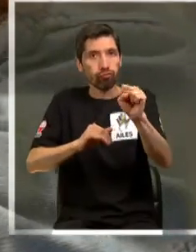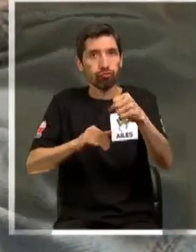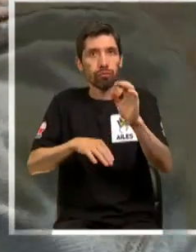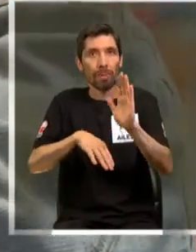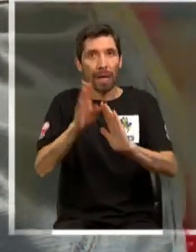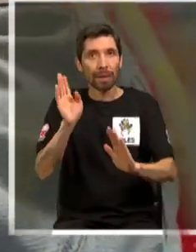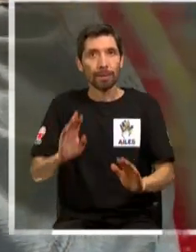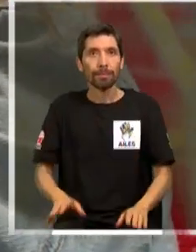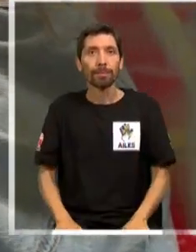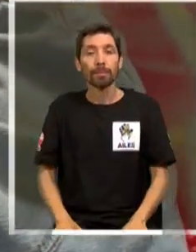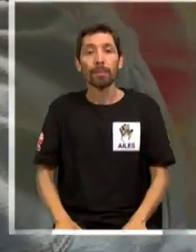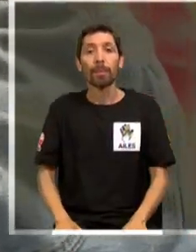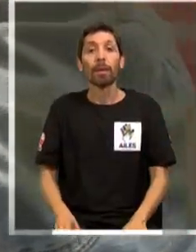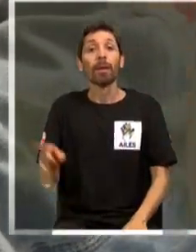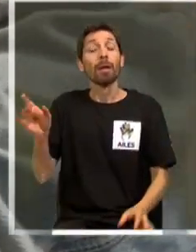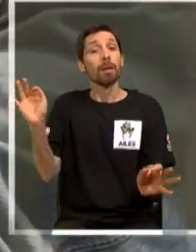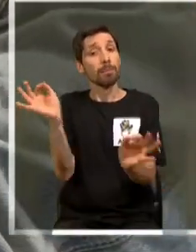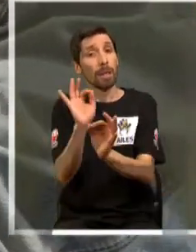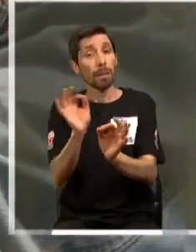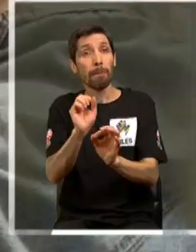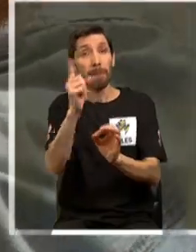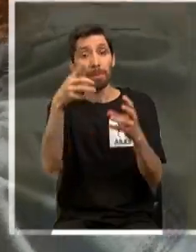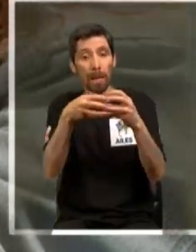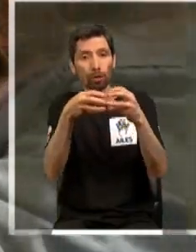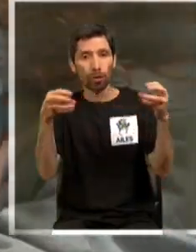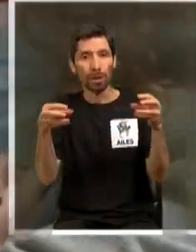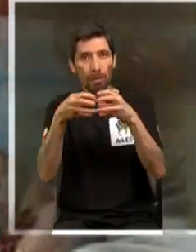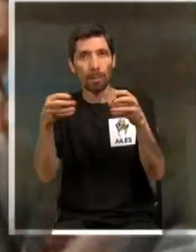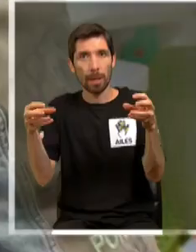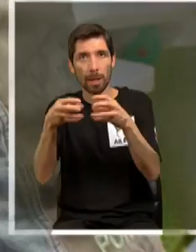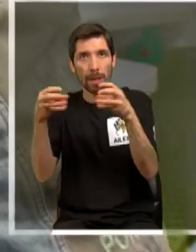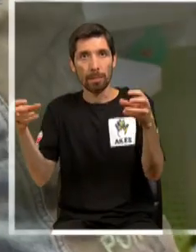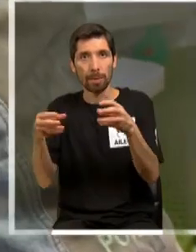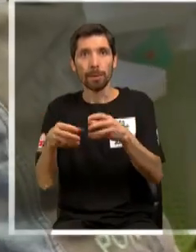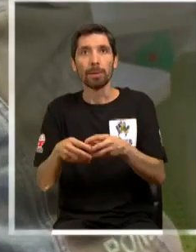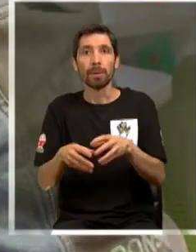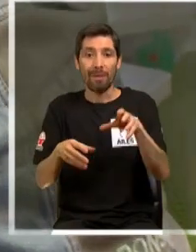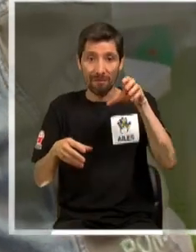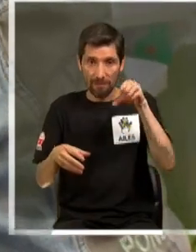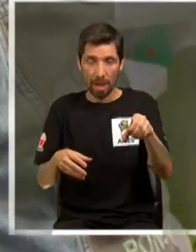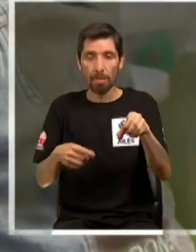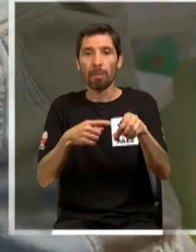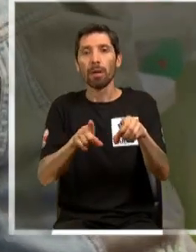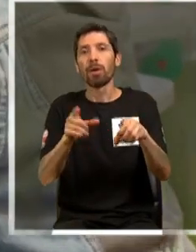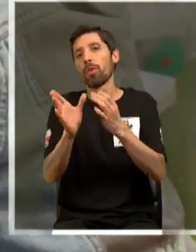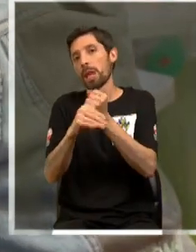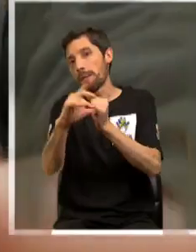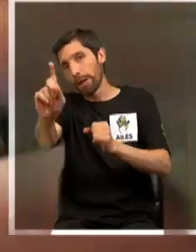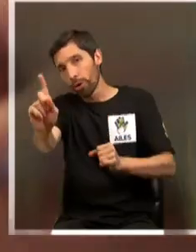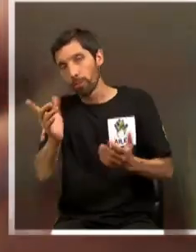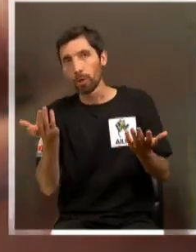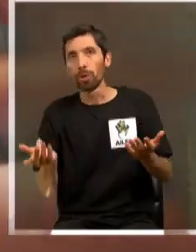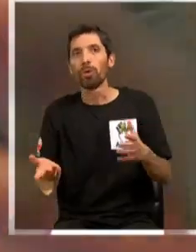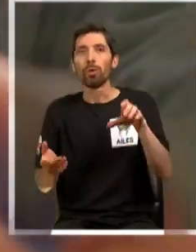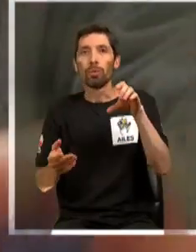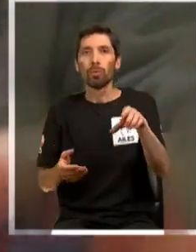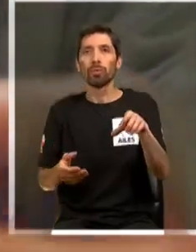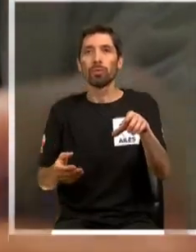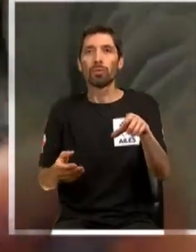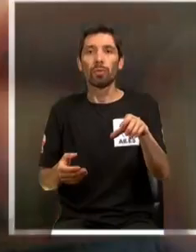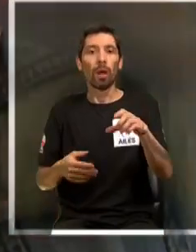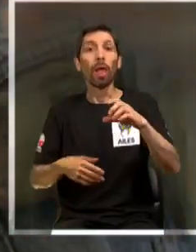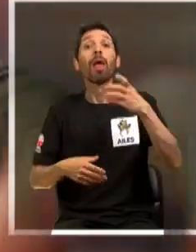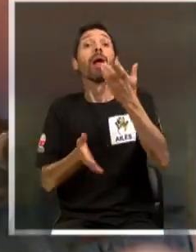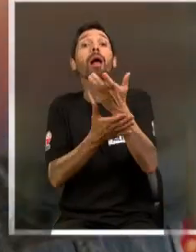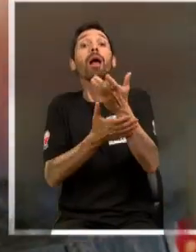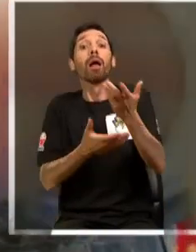Mira, primero vamos a ir separando estos así. Afirma bien, sí, porque no me hagáis trampa. Mira, así. ¿Y esta mano no va a ayudar en nada?